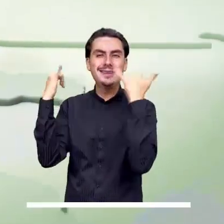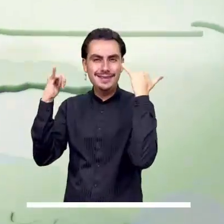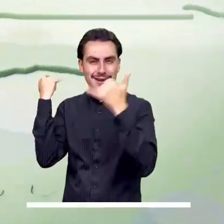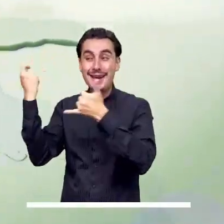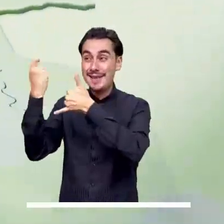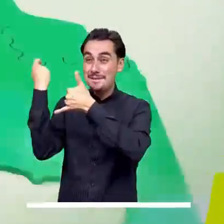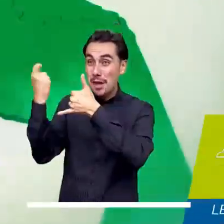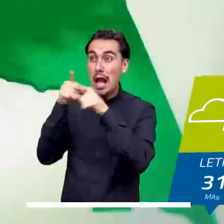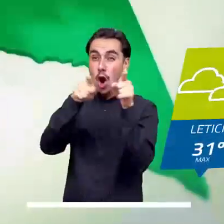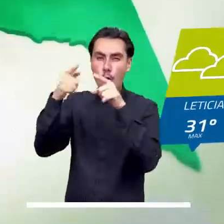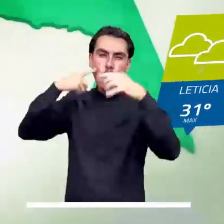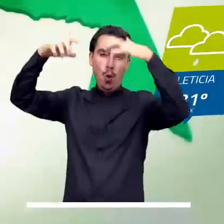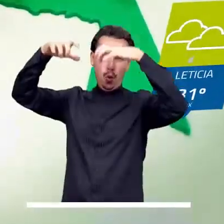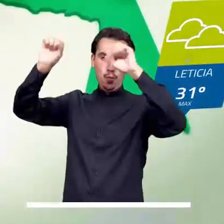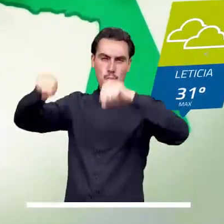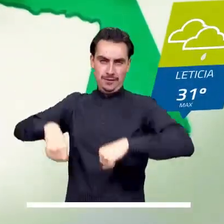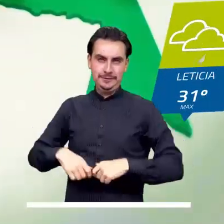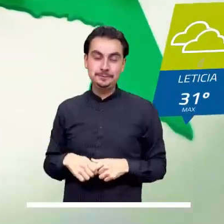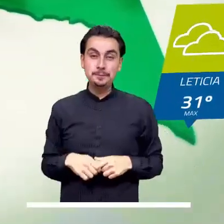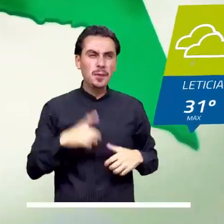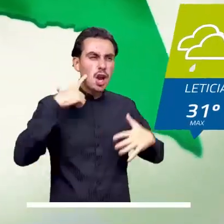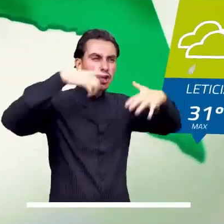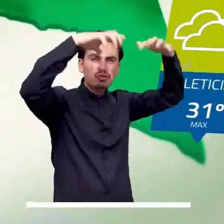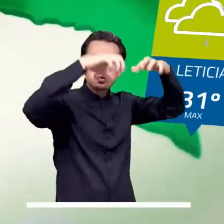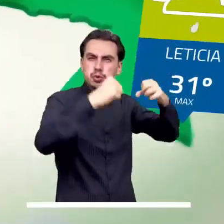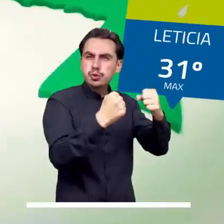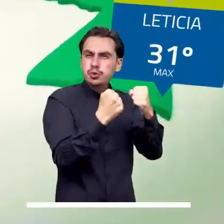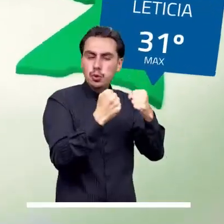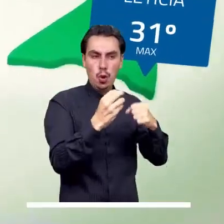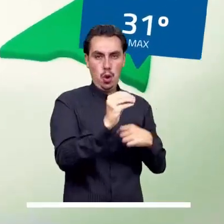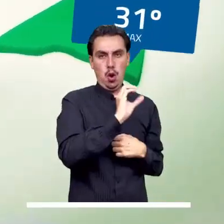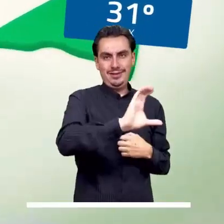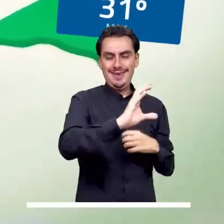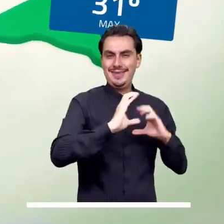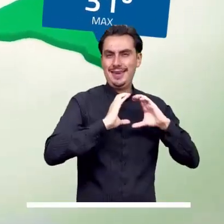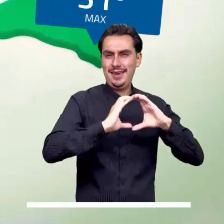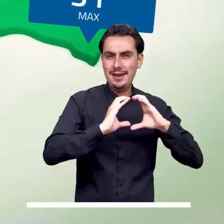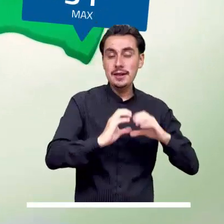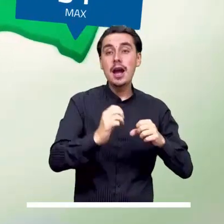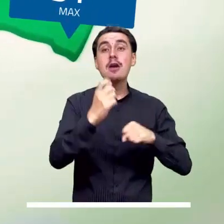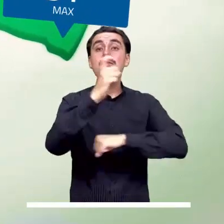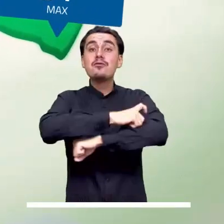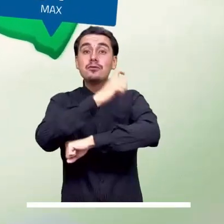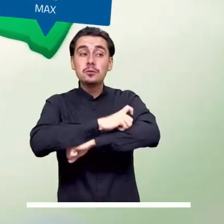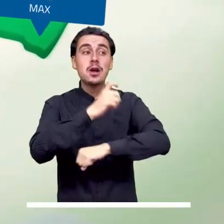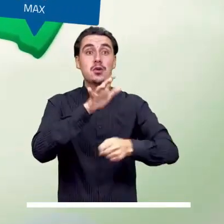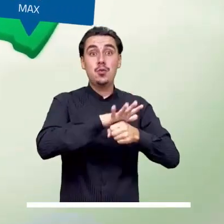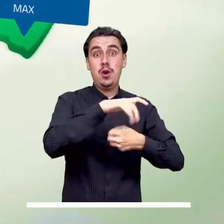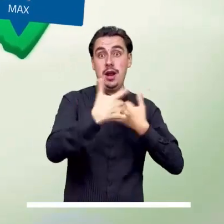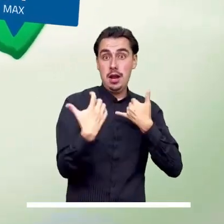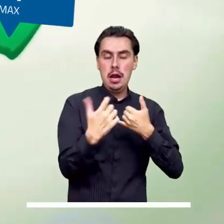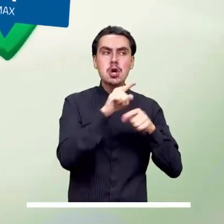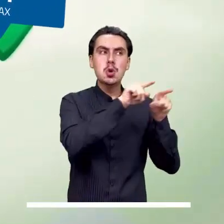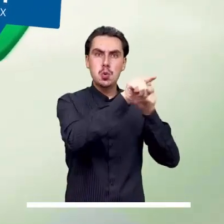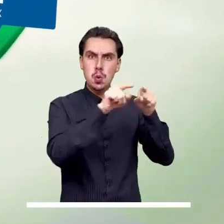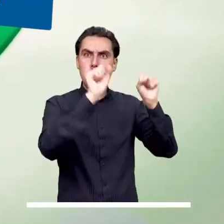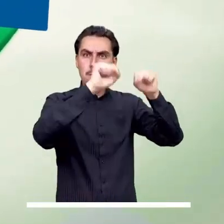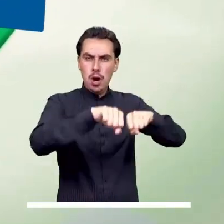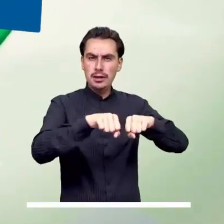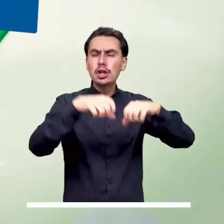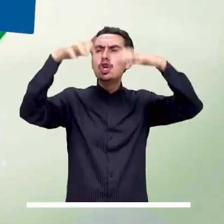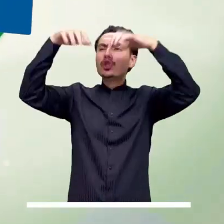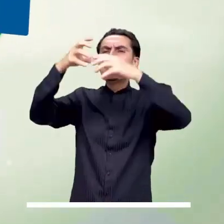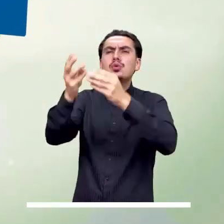occidente de Arauca. Lluvias de mediana intensidad en el occidente de Caquetá y centro y oriente de Putumayo. Lluvias